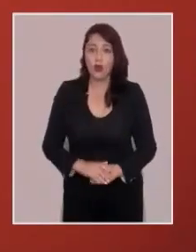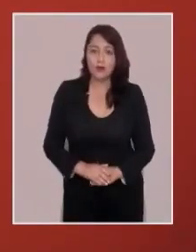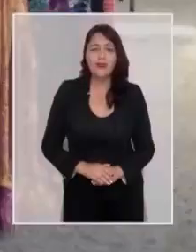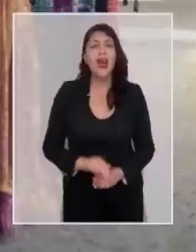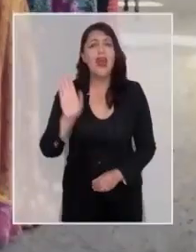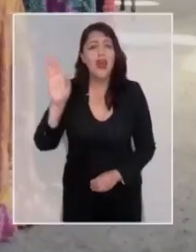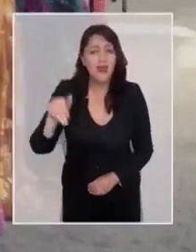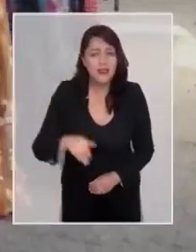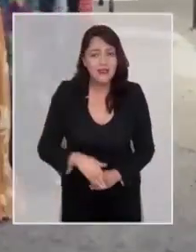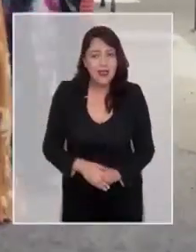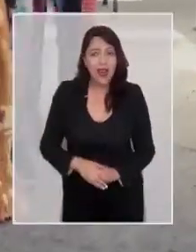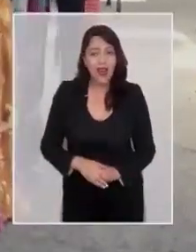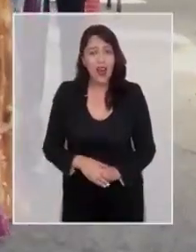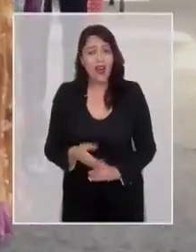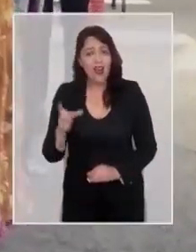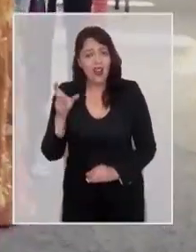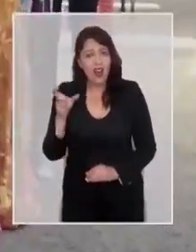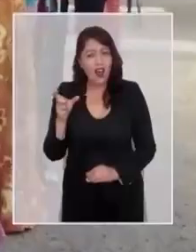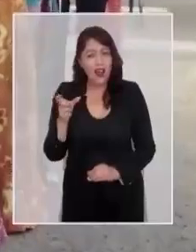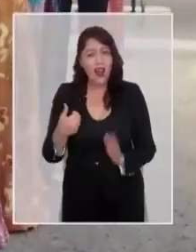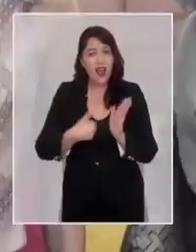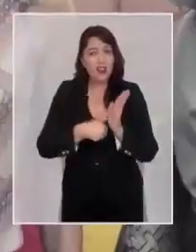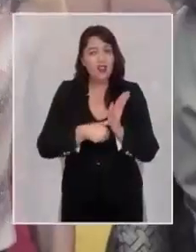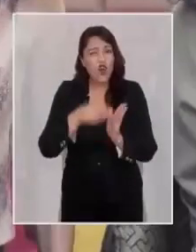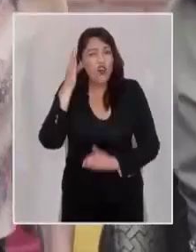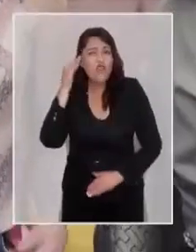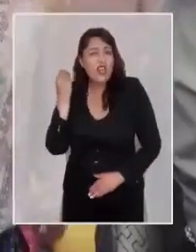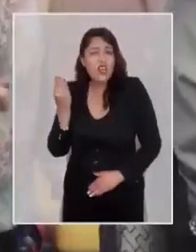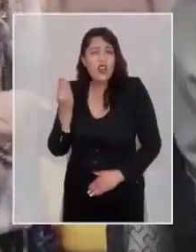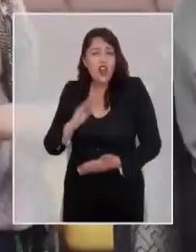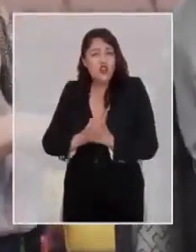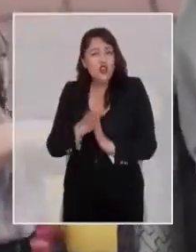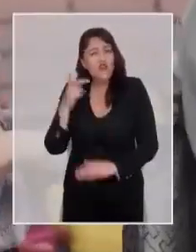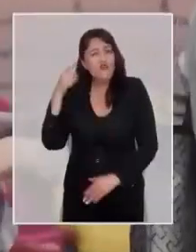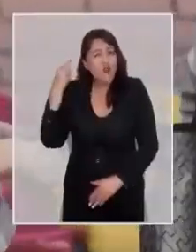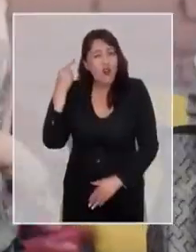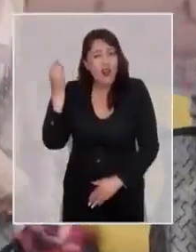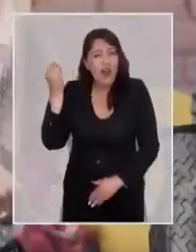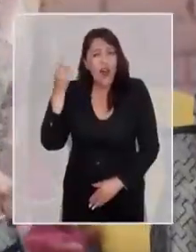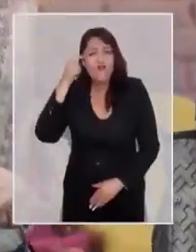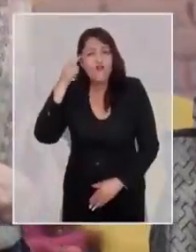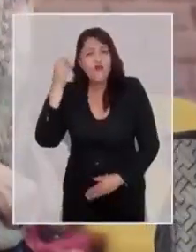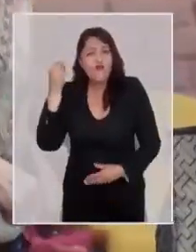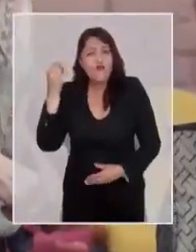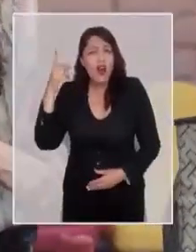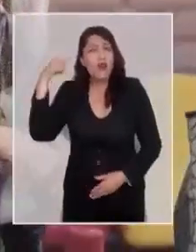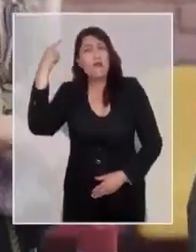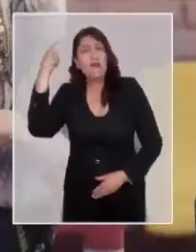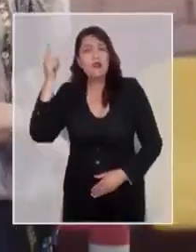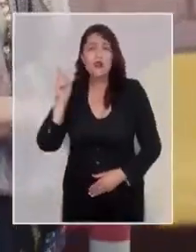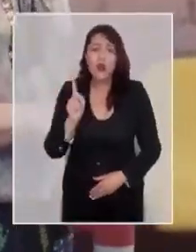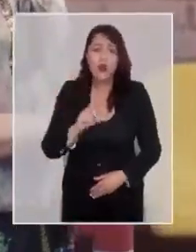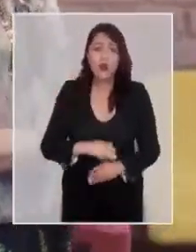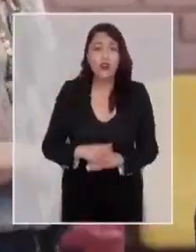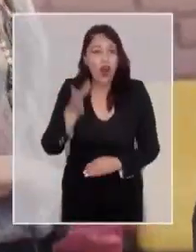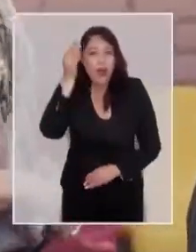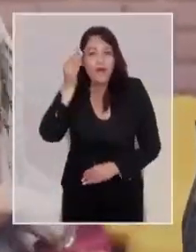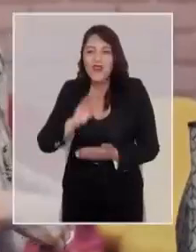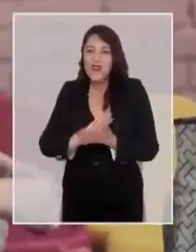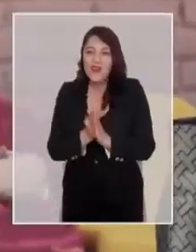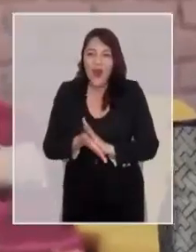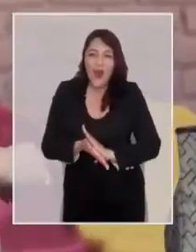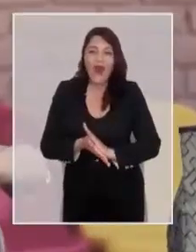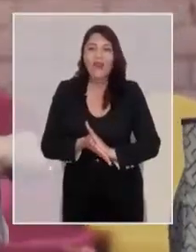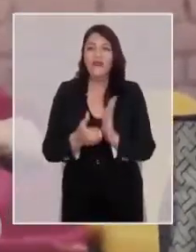vivir mejor. ¿Esta? ¿Trajiste el carnet? ¿Se te olvida siempre todo? ¿A son más volados? No, nada de volada, de pajarito que